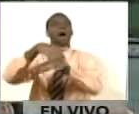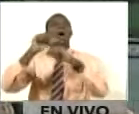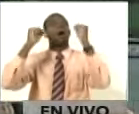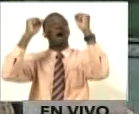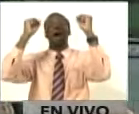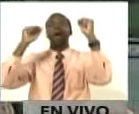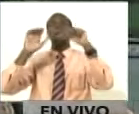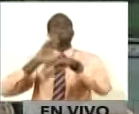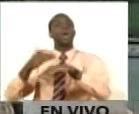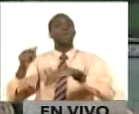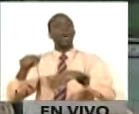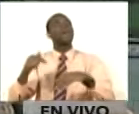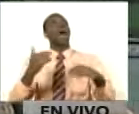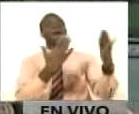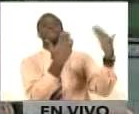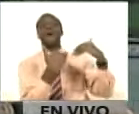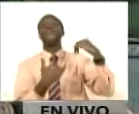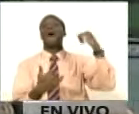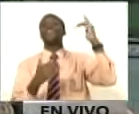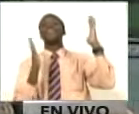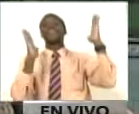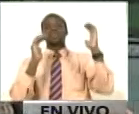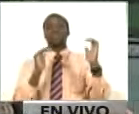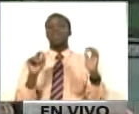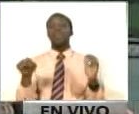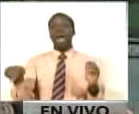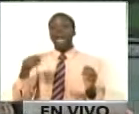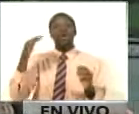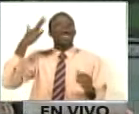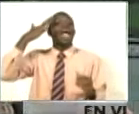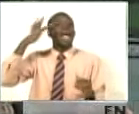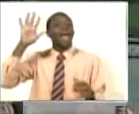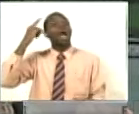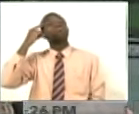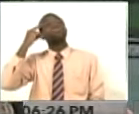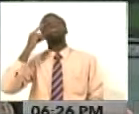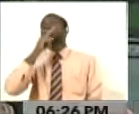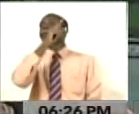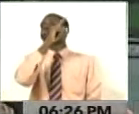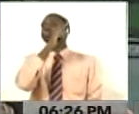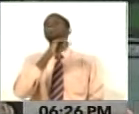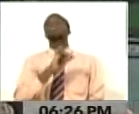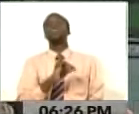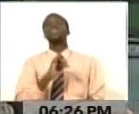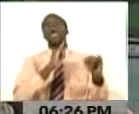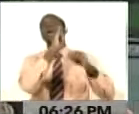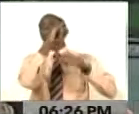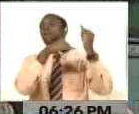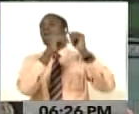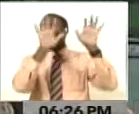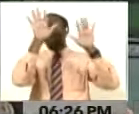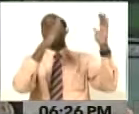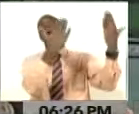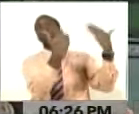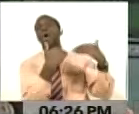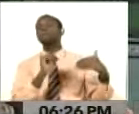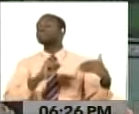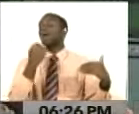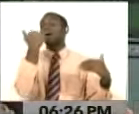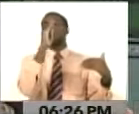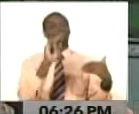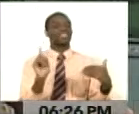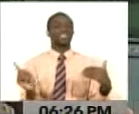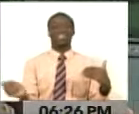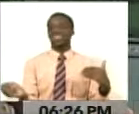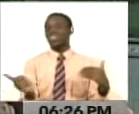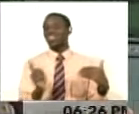apoyados, porque creen que cuentan con el apoyo de la comunidad internacional cuando en realidad se trata de